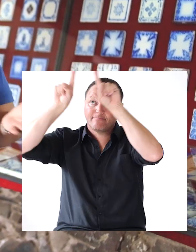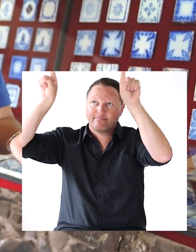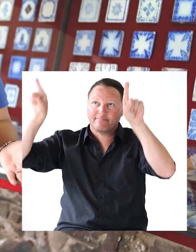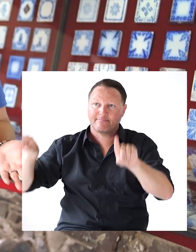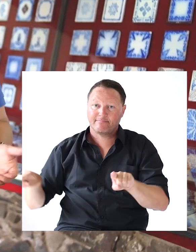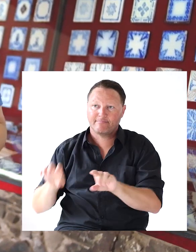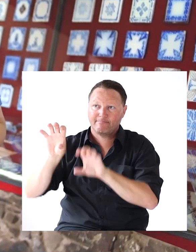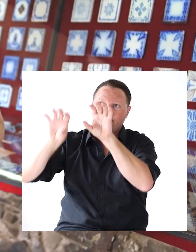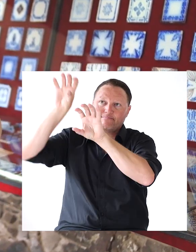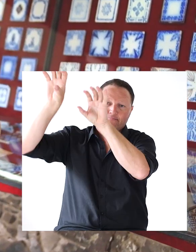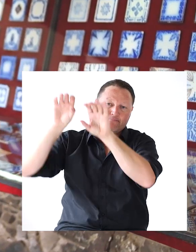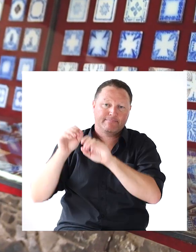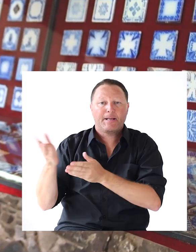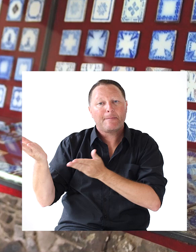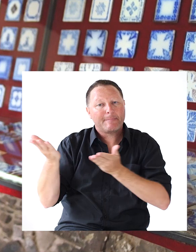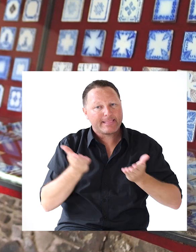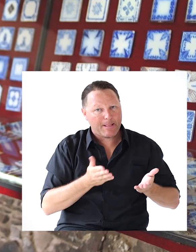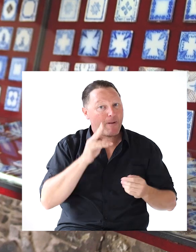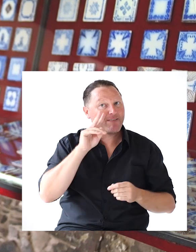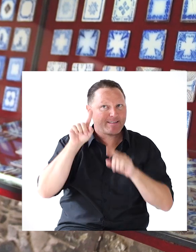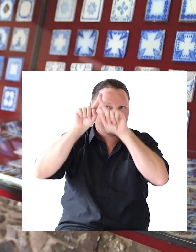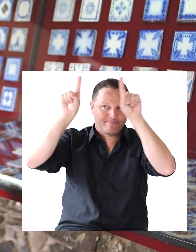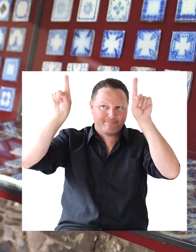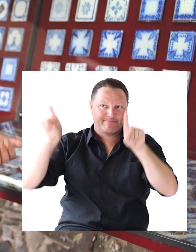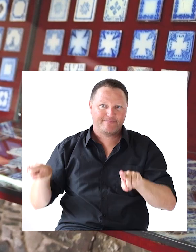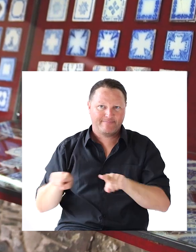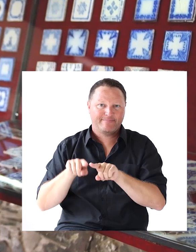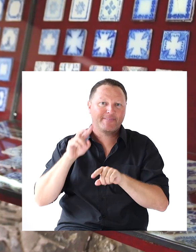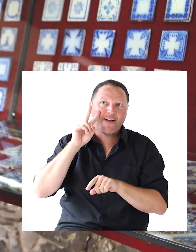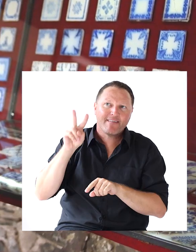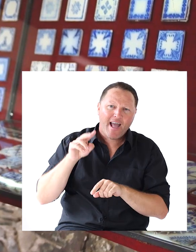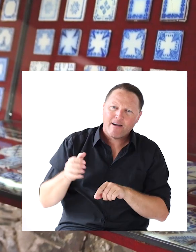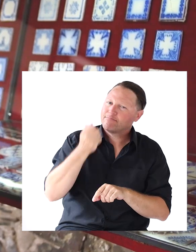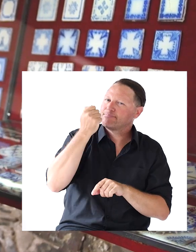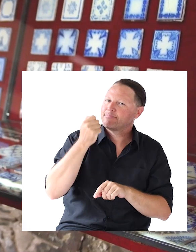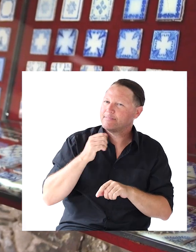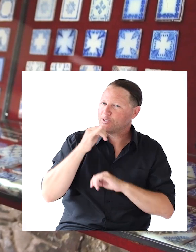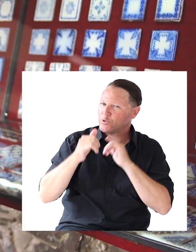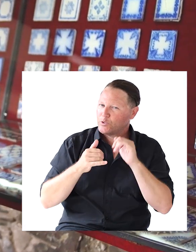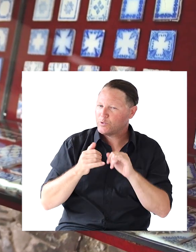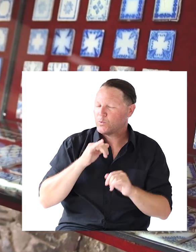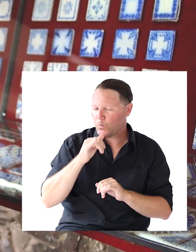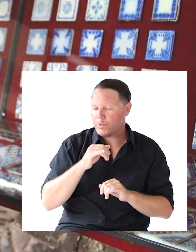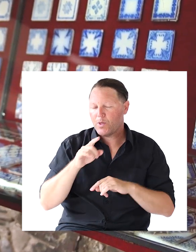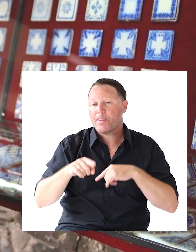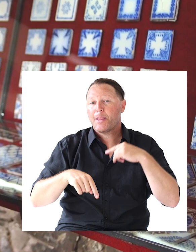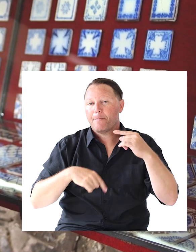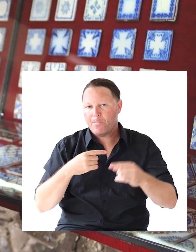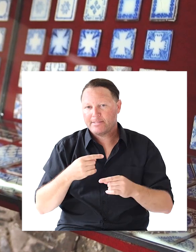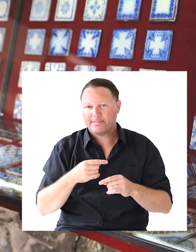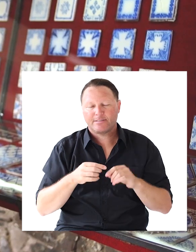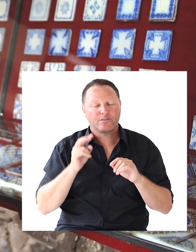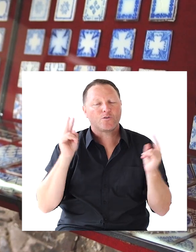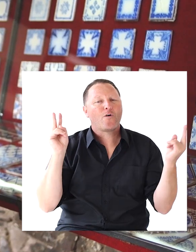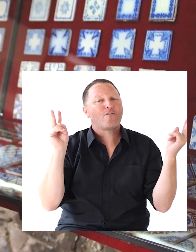La composición Los invitamos A ver ese panel Para descubrir Un poco Lo que les estoy contando Y luego Nos veremos